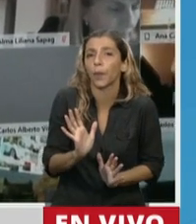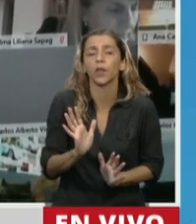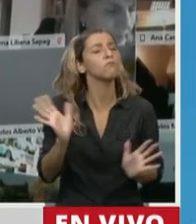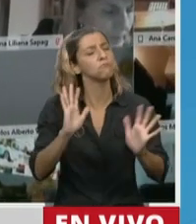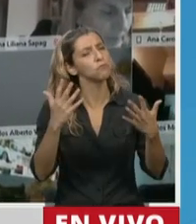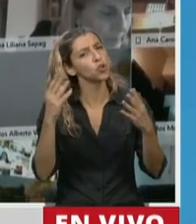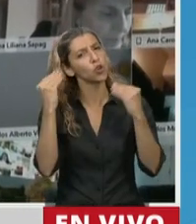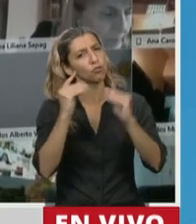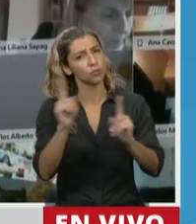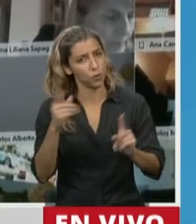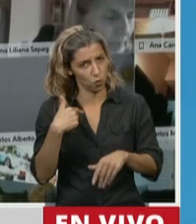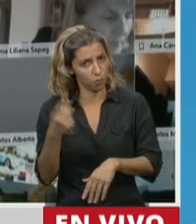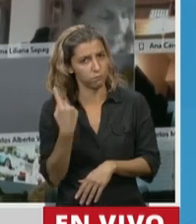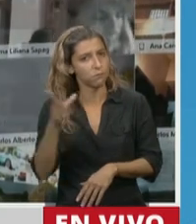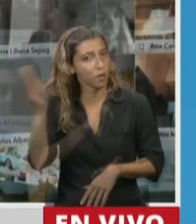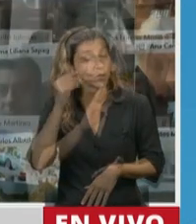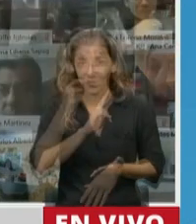la estamos escuchando. Cualquier cosa yo la aviso.